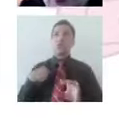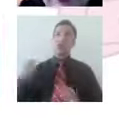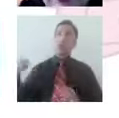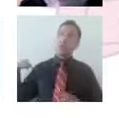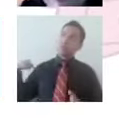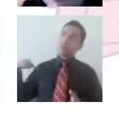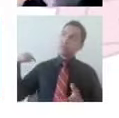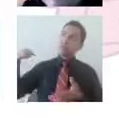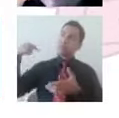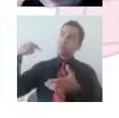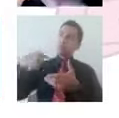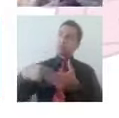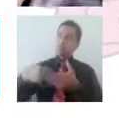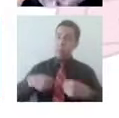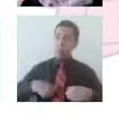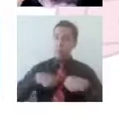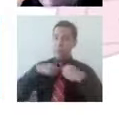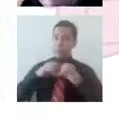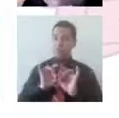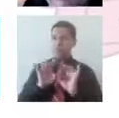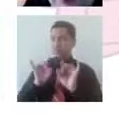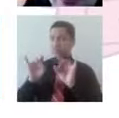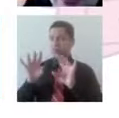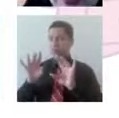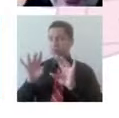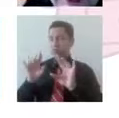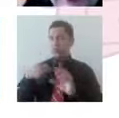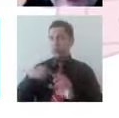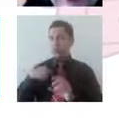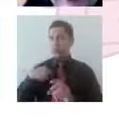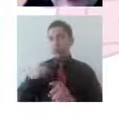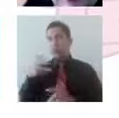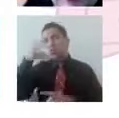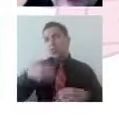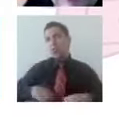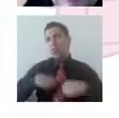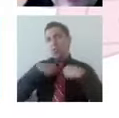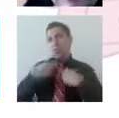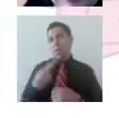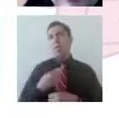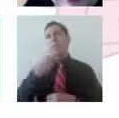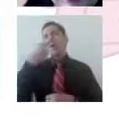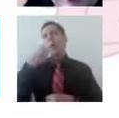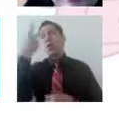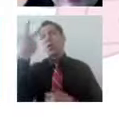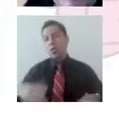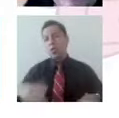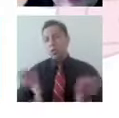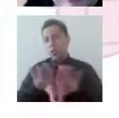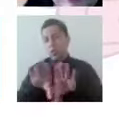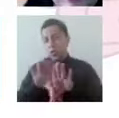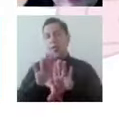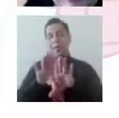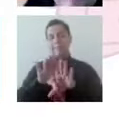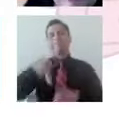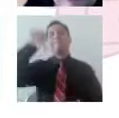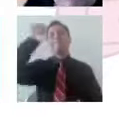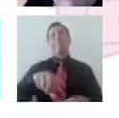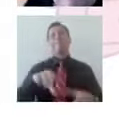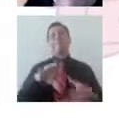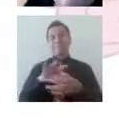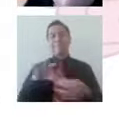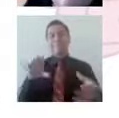tomando en cuenta. Pues bueno, hemos titulado entonces en este sentido esta primera charla que yo esperaría que